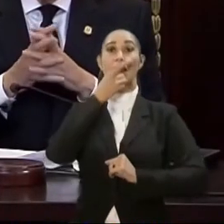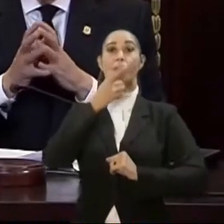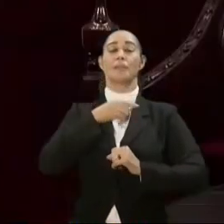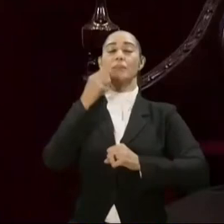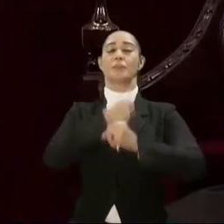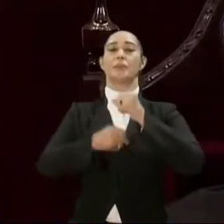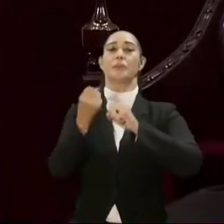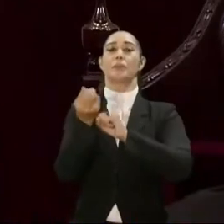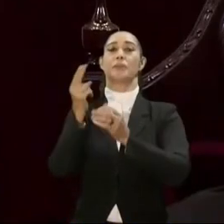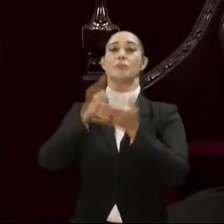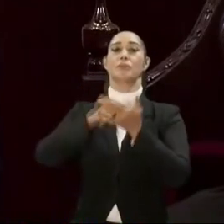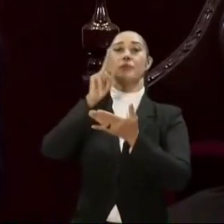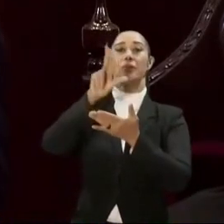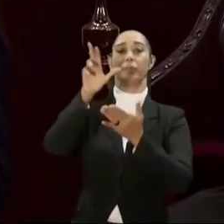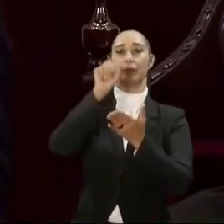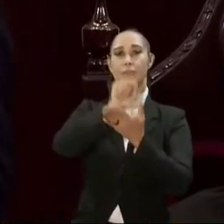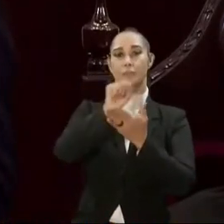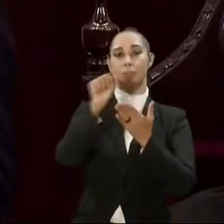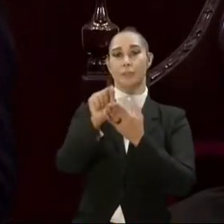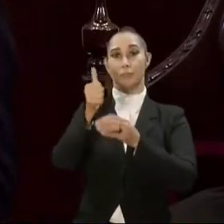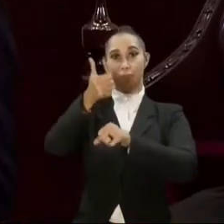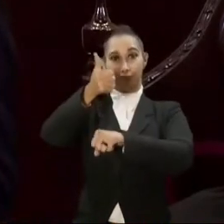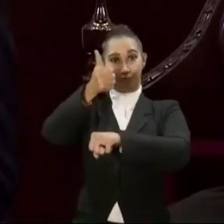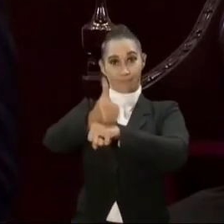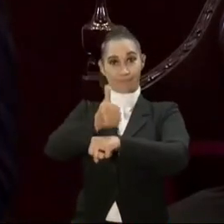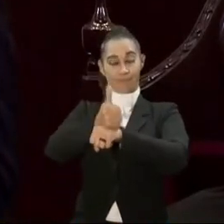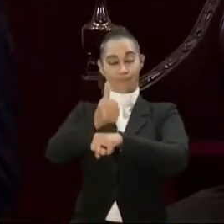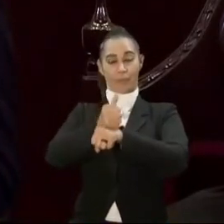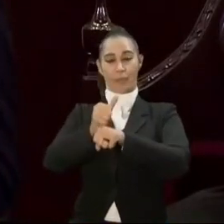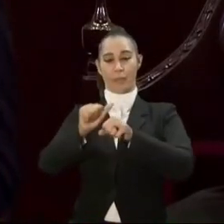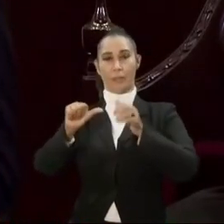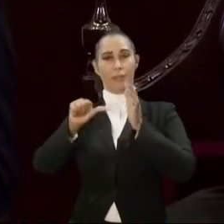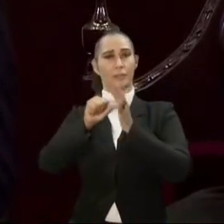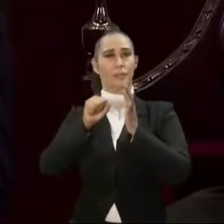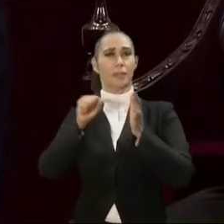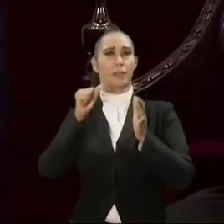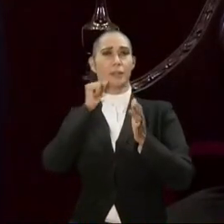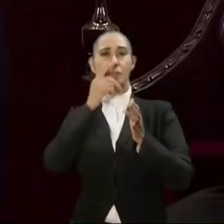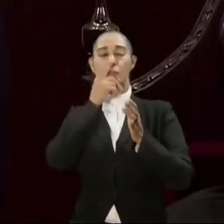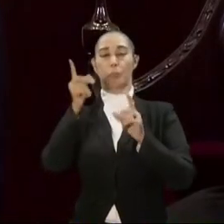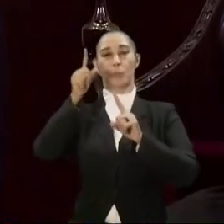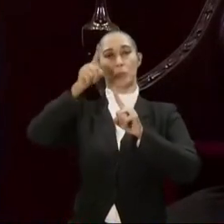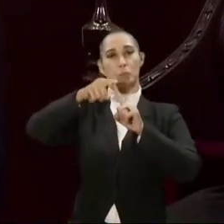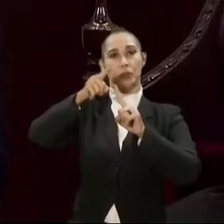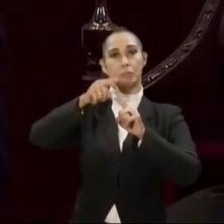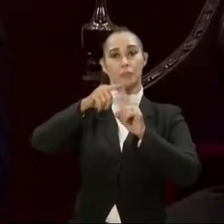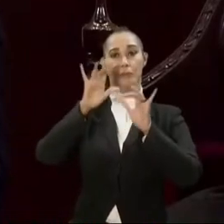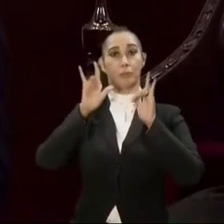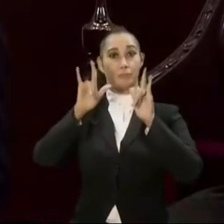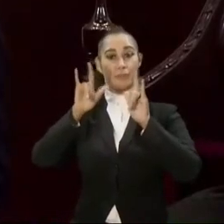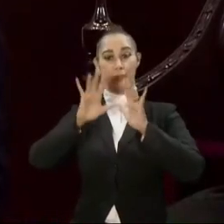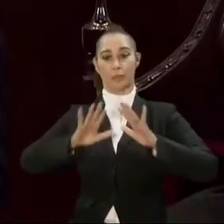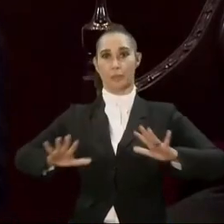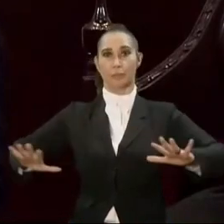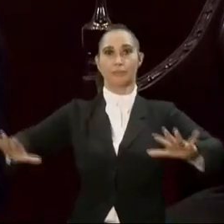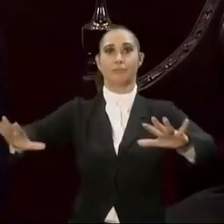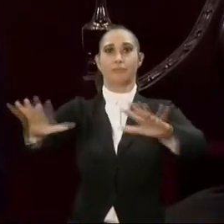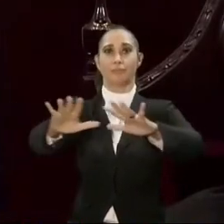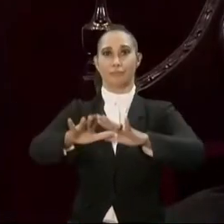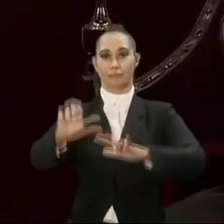del 2023, este sistema estará implementado como mínimo en el Gran Santo Domingo, San Cristóbal y Santiago de los Caballeros.